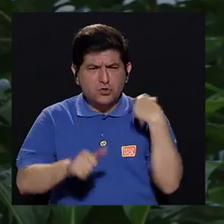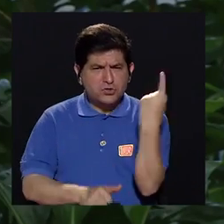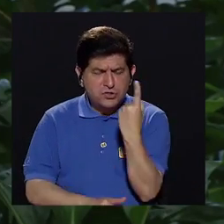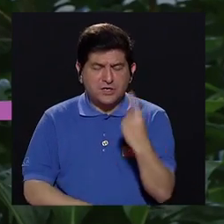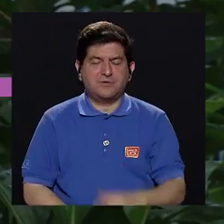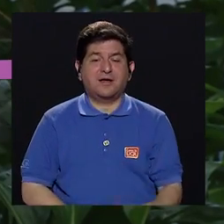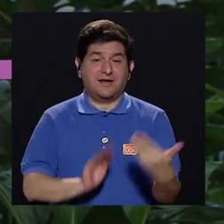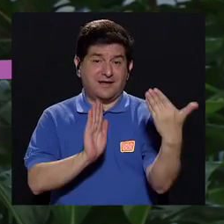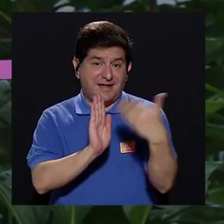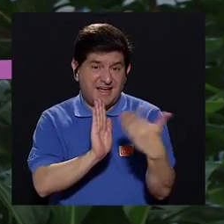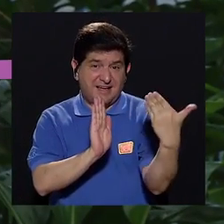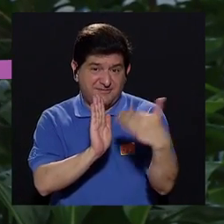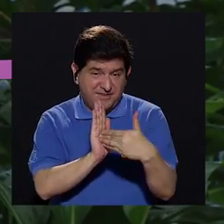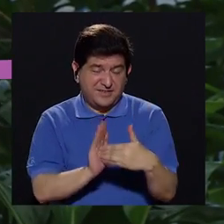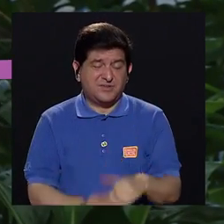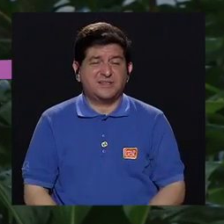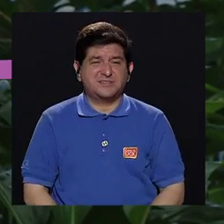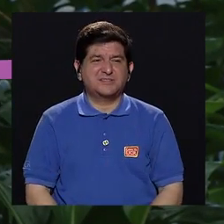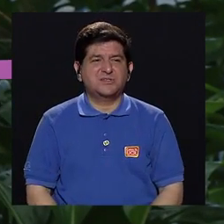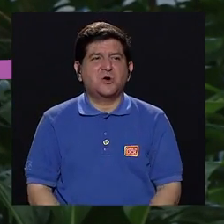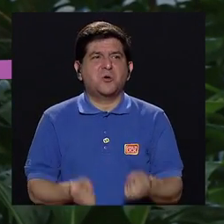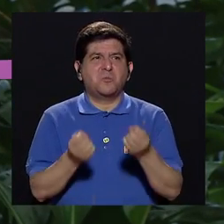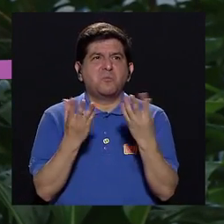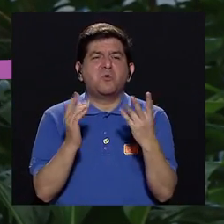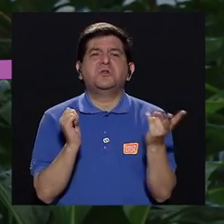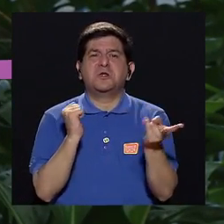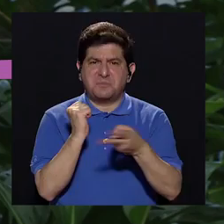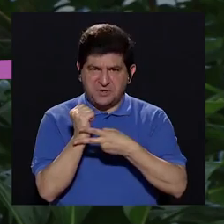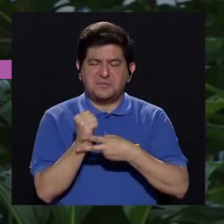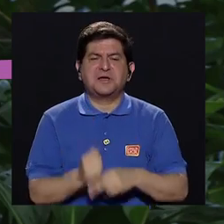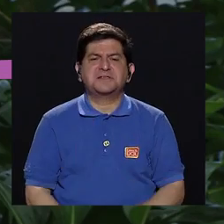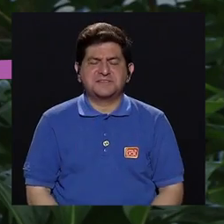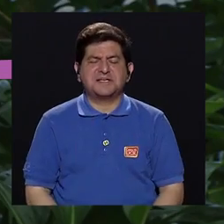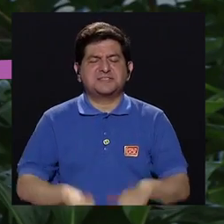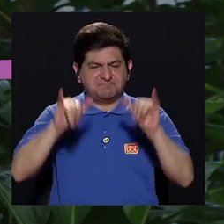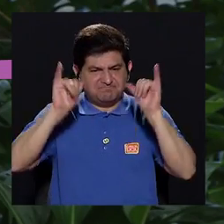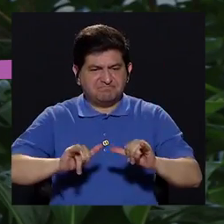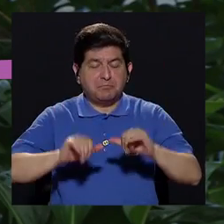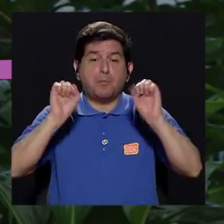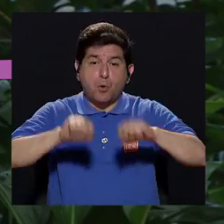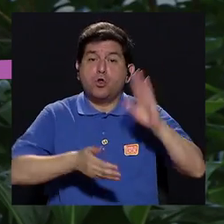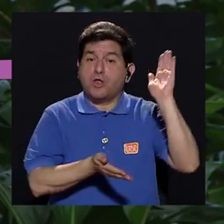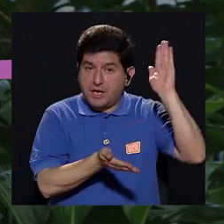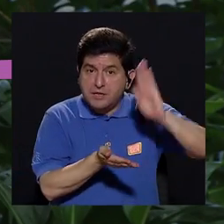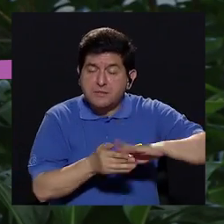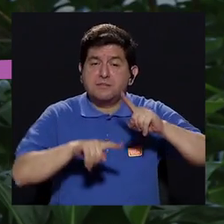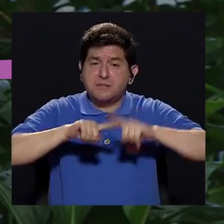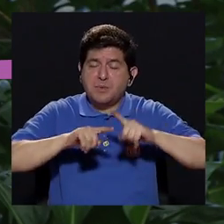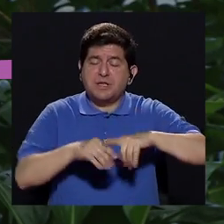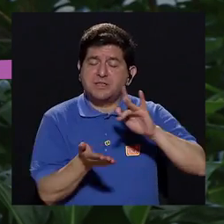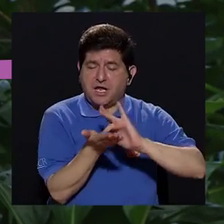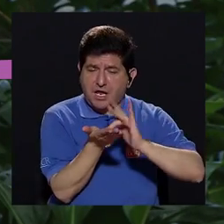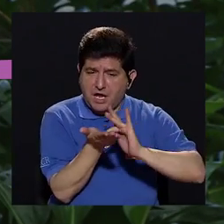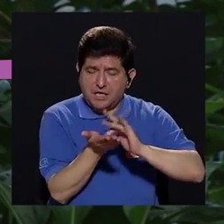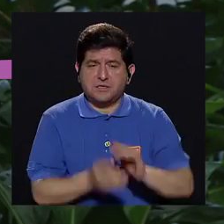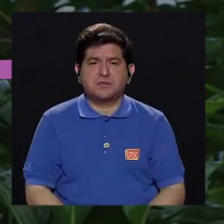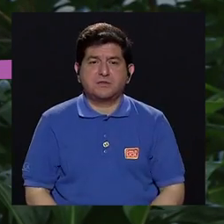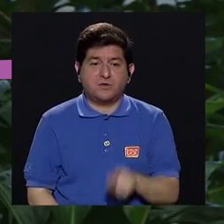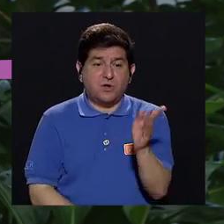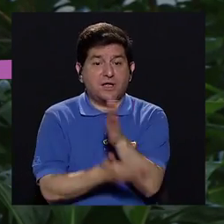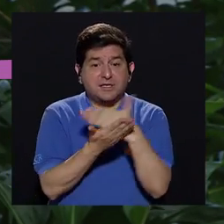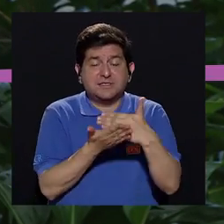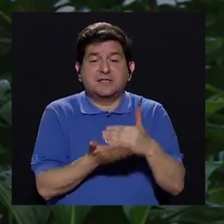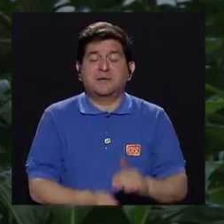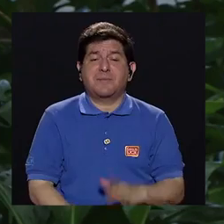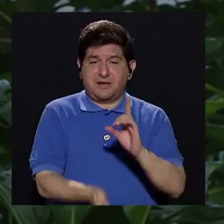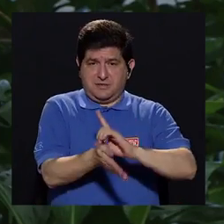La lesión muchas veces es permanente, ahí se puede disminuir de acuerdo a los medicamentos, ya sea la parte,